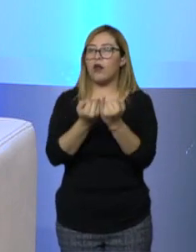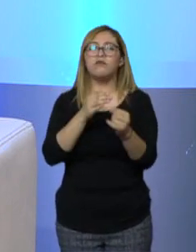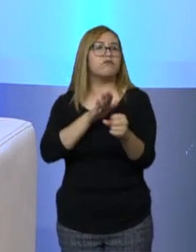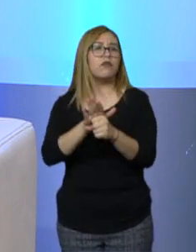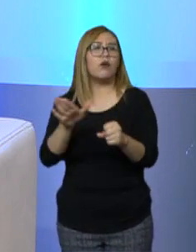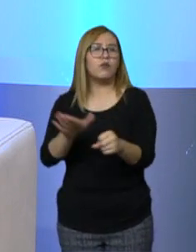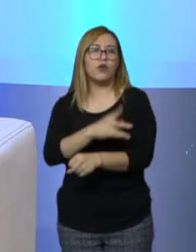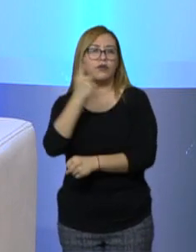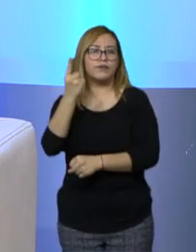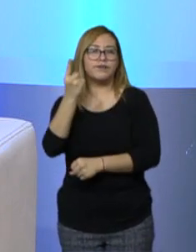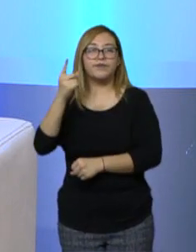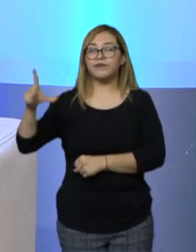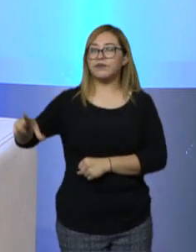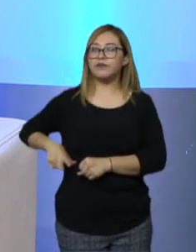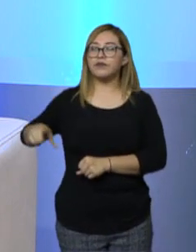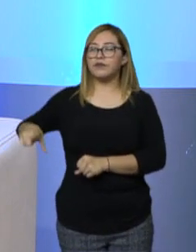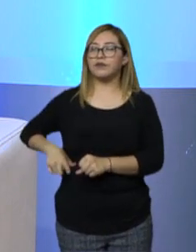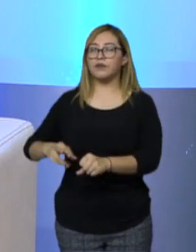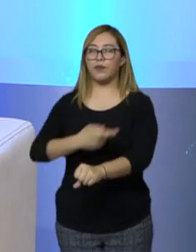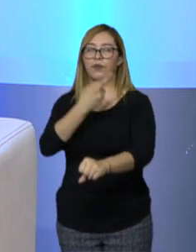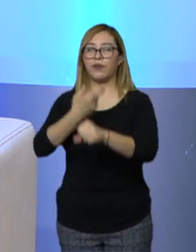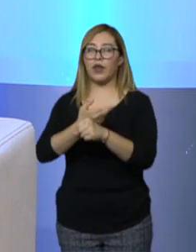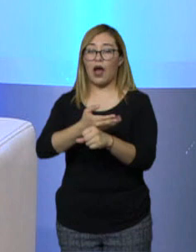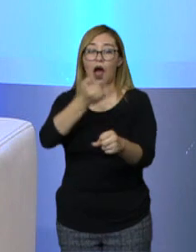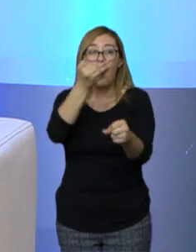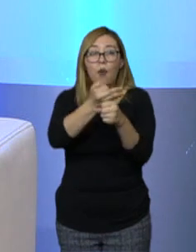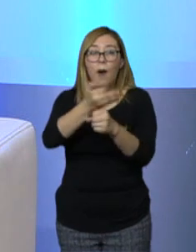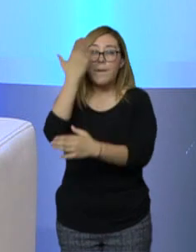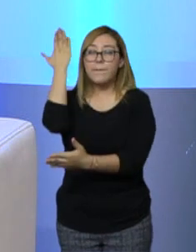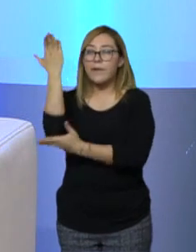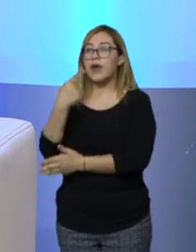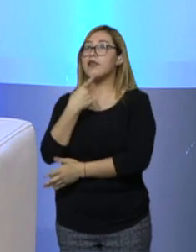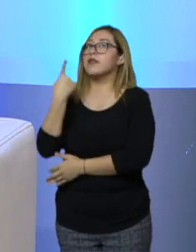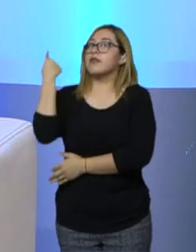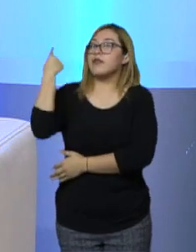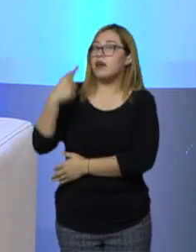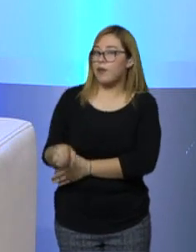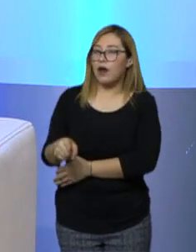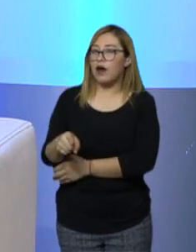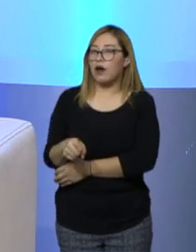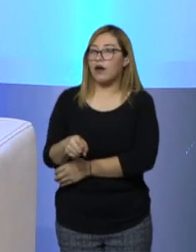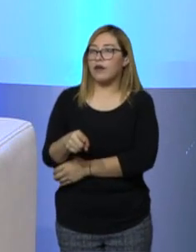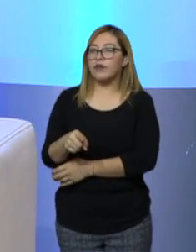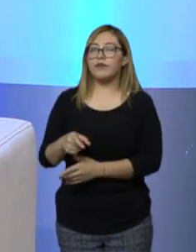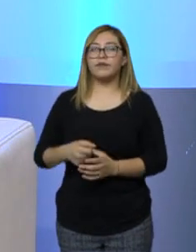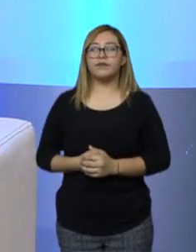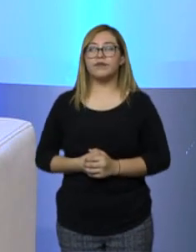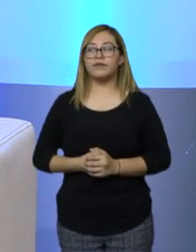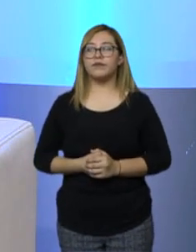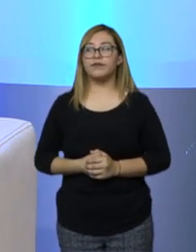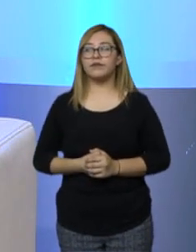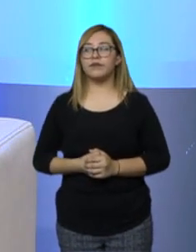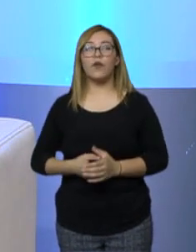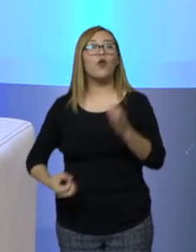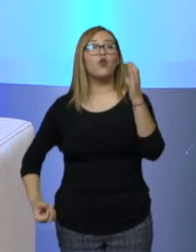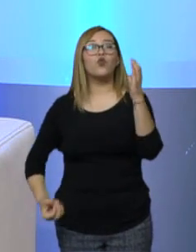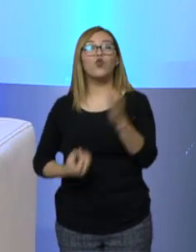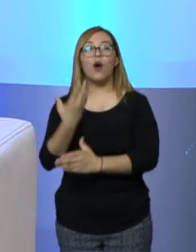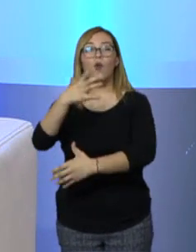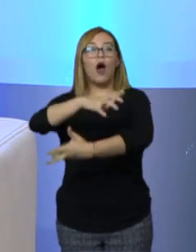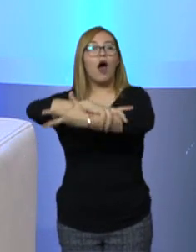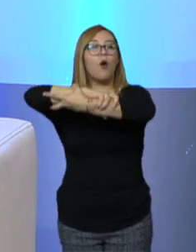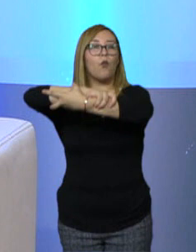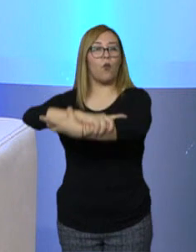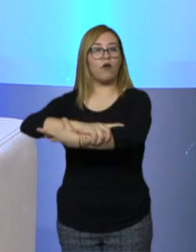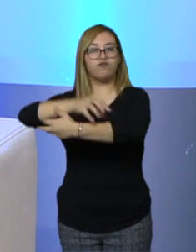gobernadores están demandando, están solicitando, exigiendo un nuevo pacto fiscal,